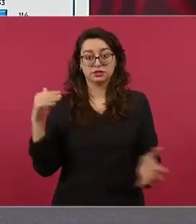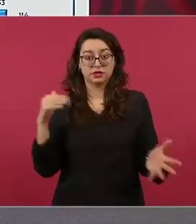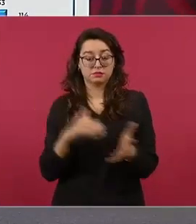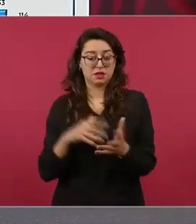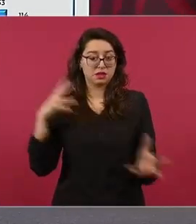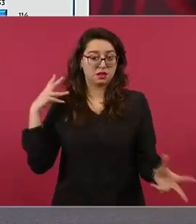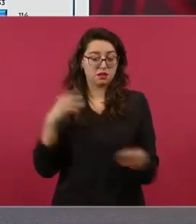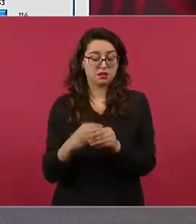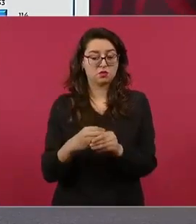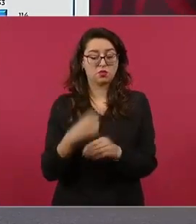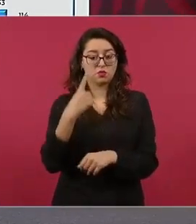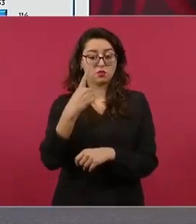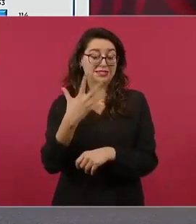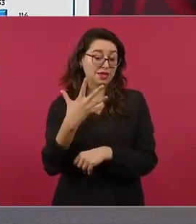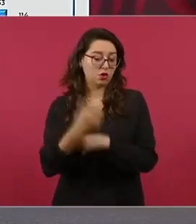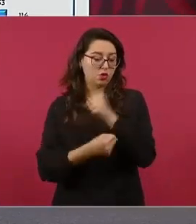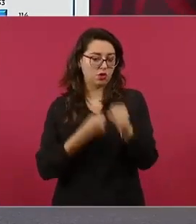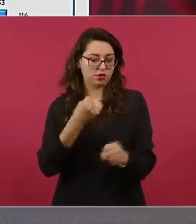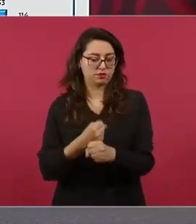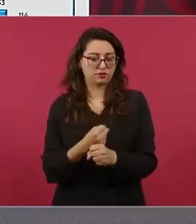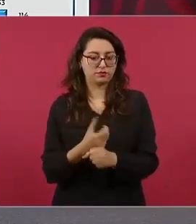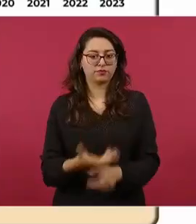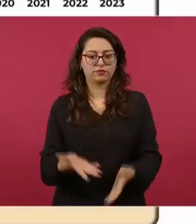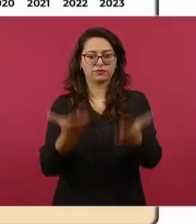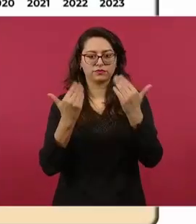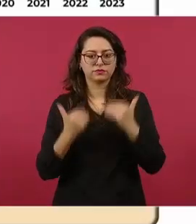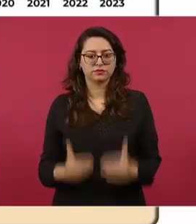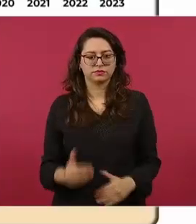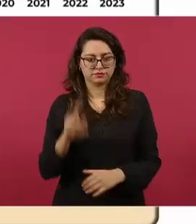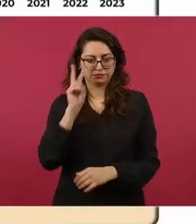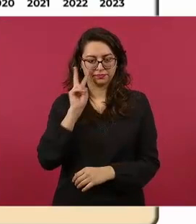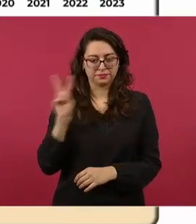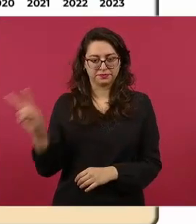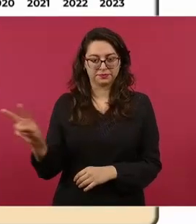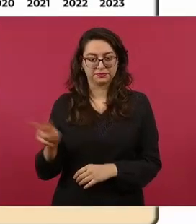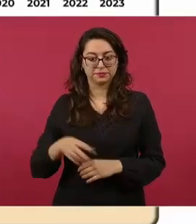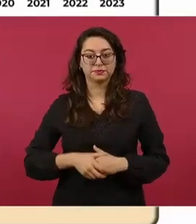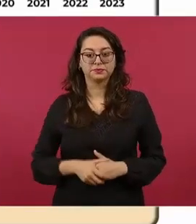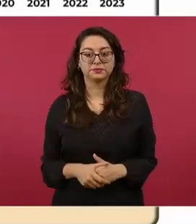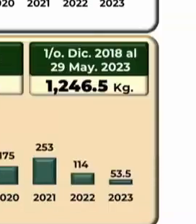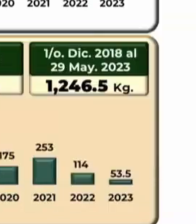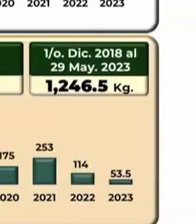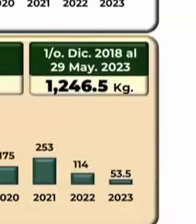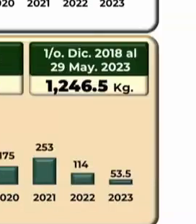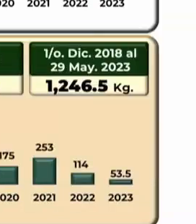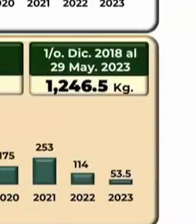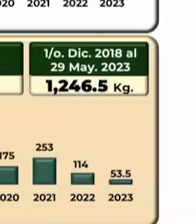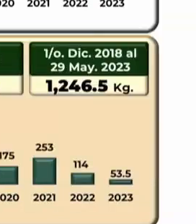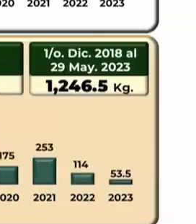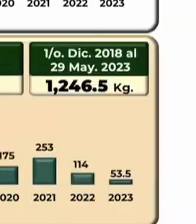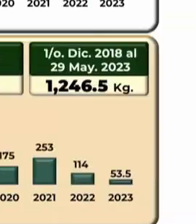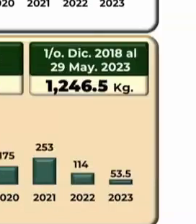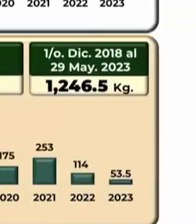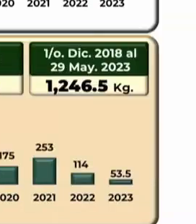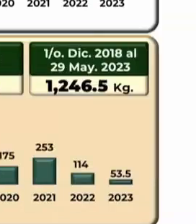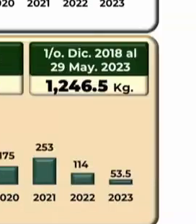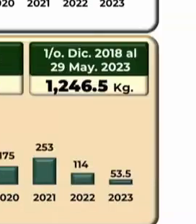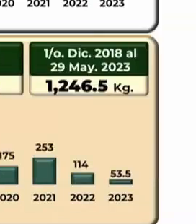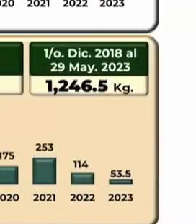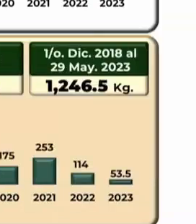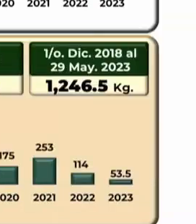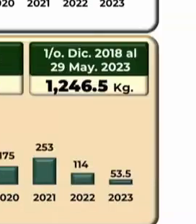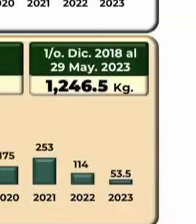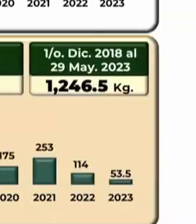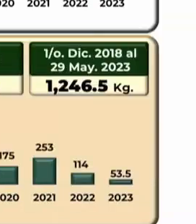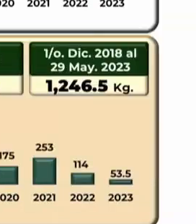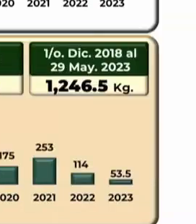administración. En goma de opio, 0.5 kilogramos se aseguró en el periodo. Llevamos en